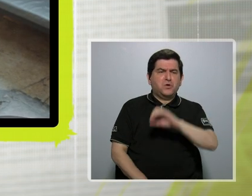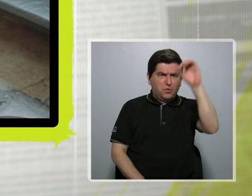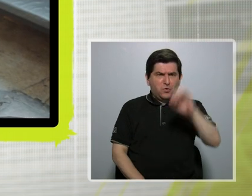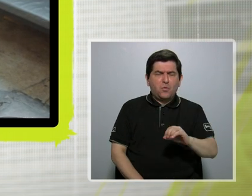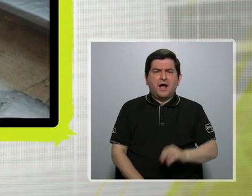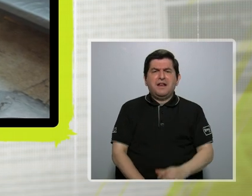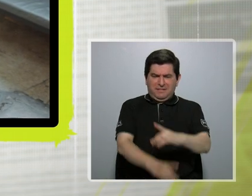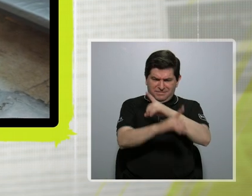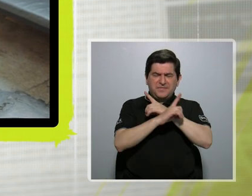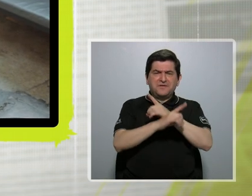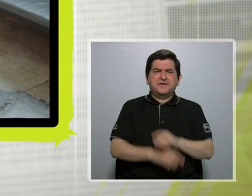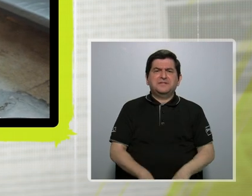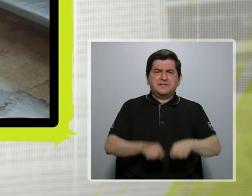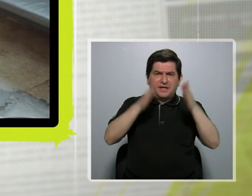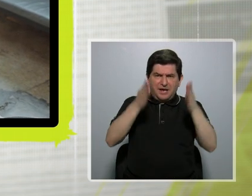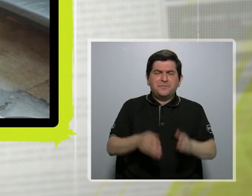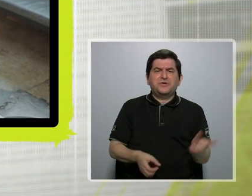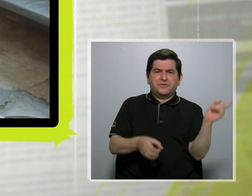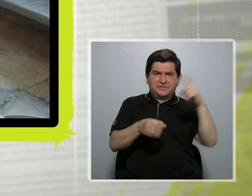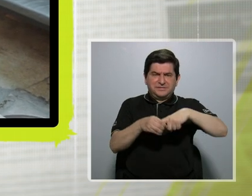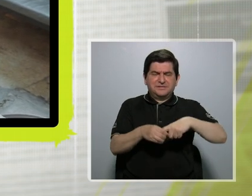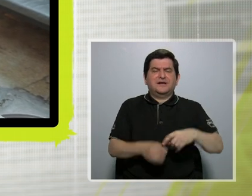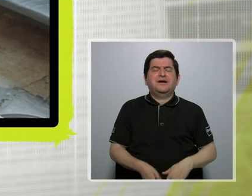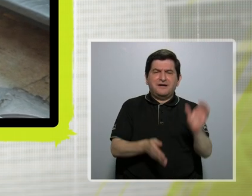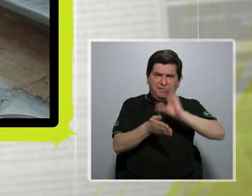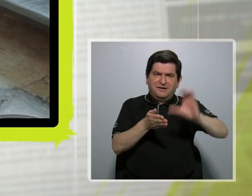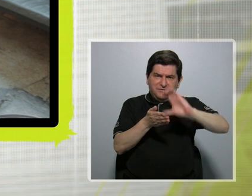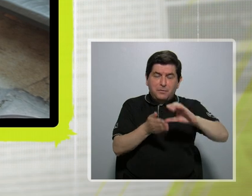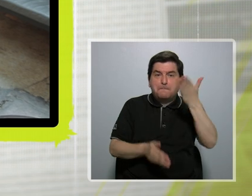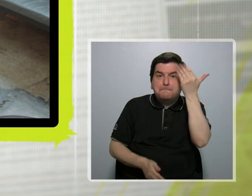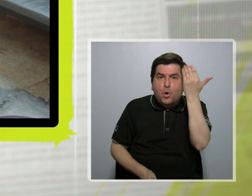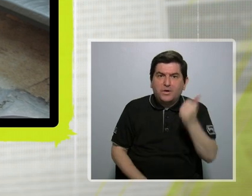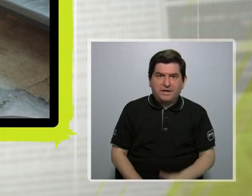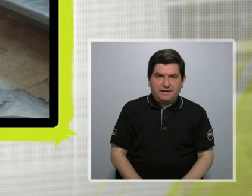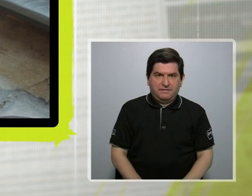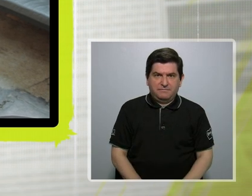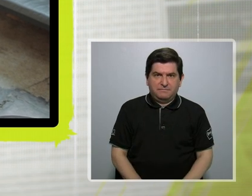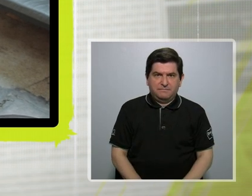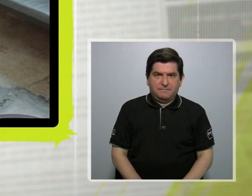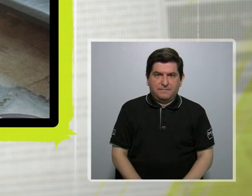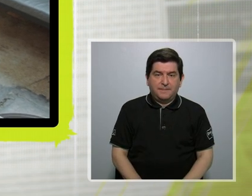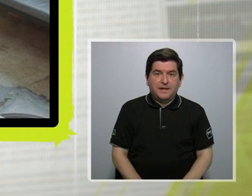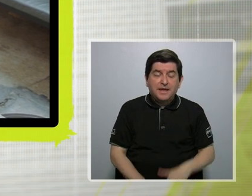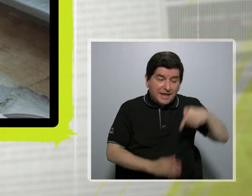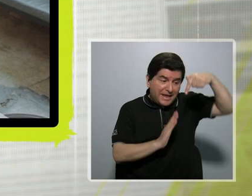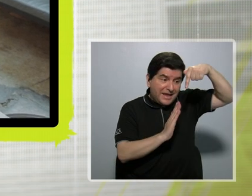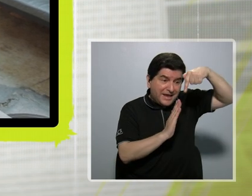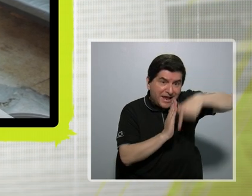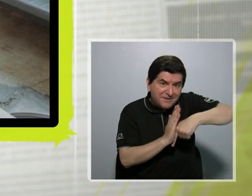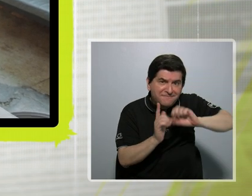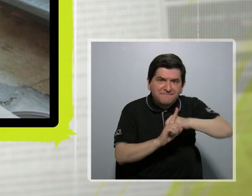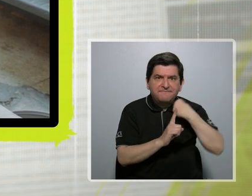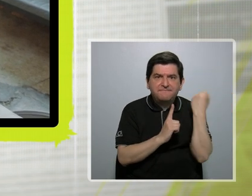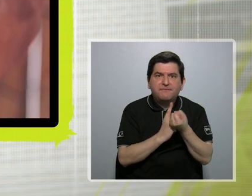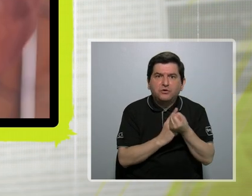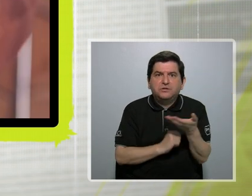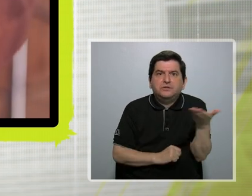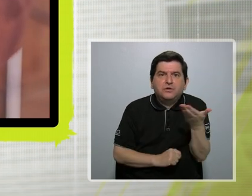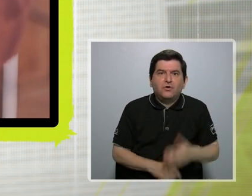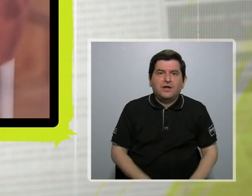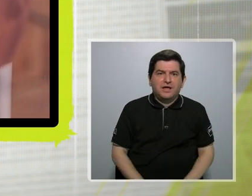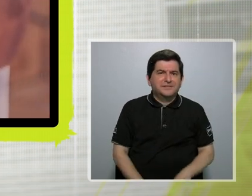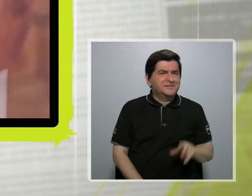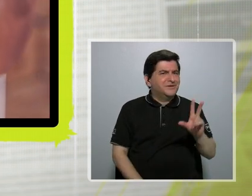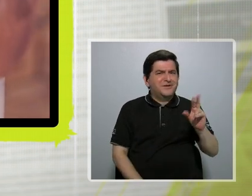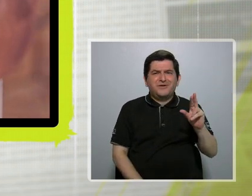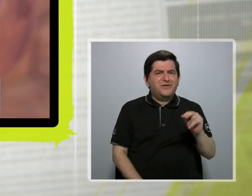tengo que defender los periodistas colegiados. ¿Por qué? Porque lo que está en el trasfondo es precisamente ya